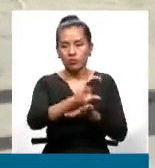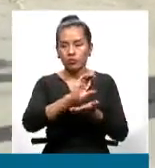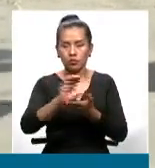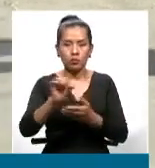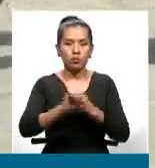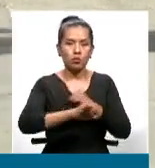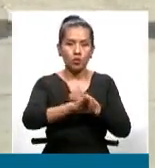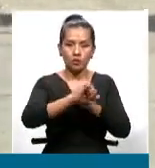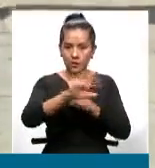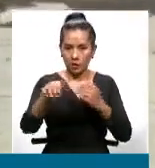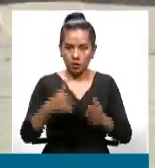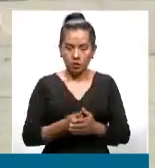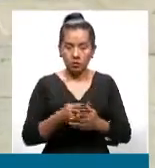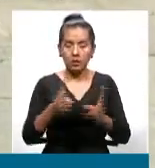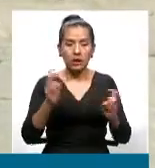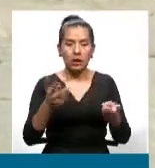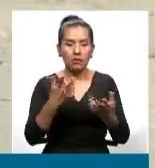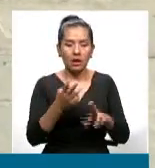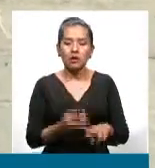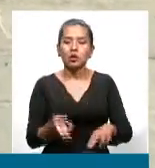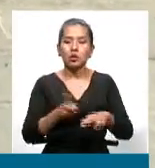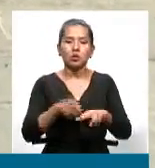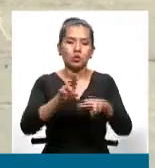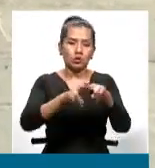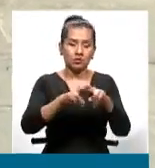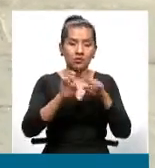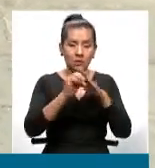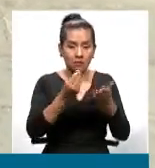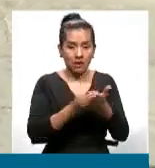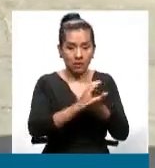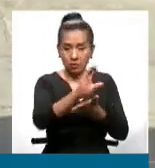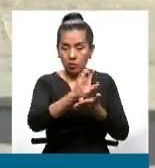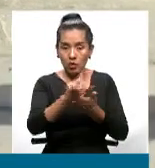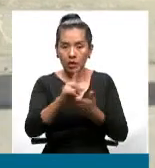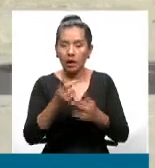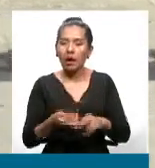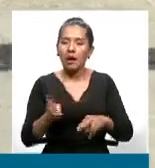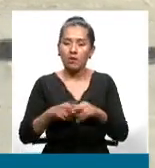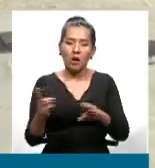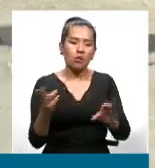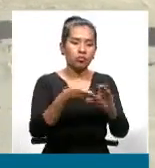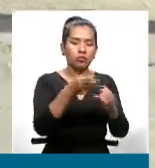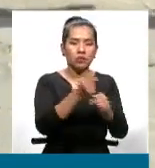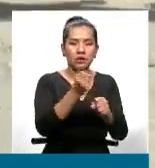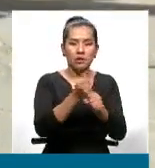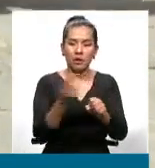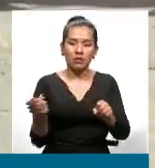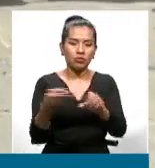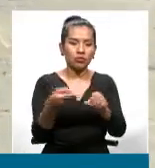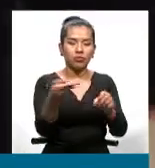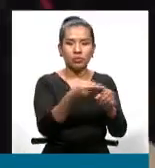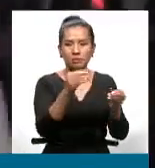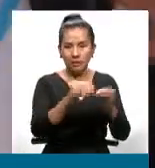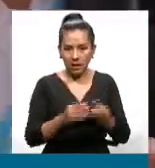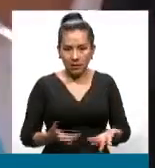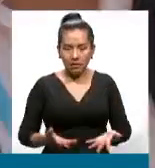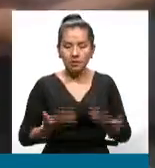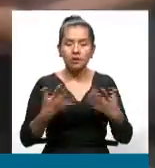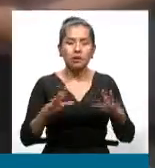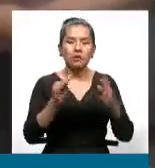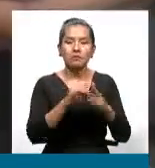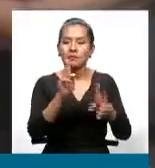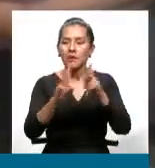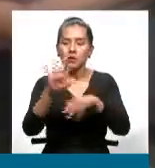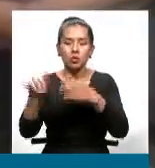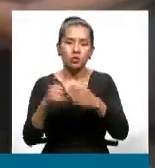les decía, tiene un efecto multiplicador, genera mayor cantidad de empleos, ¿no? Es decir, hay mayor cantidad de